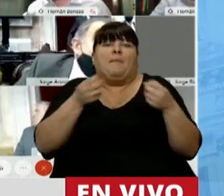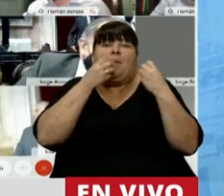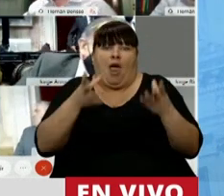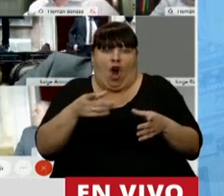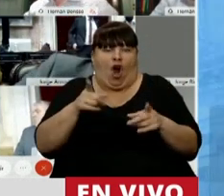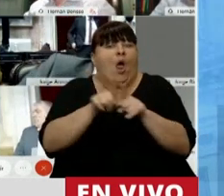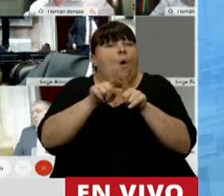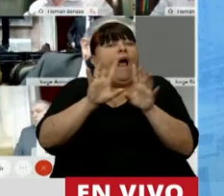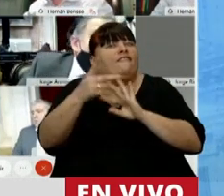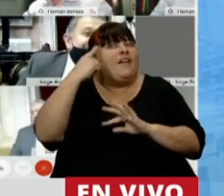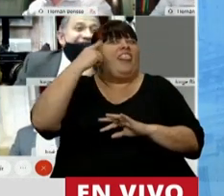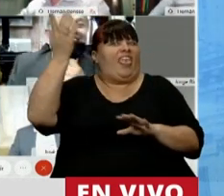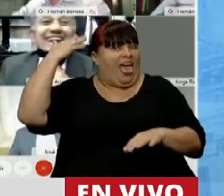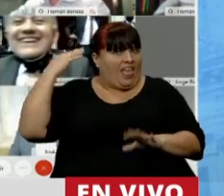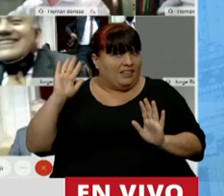con las mismas ideas.